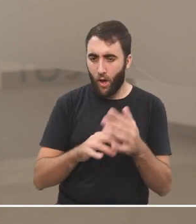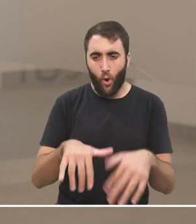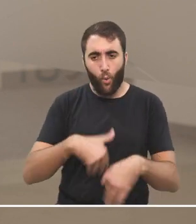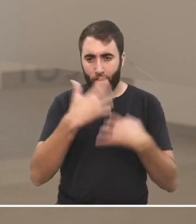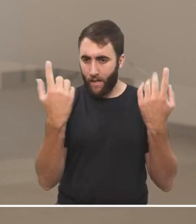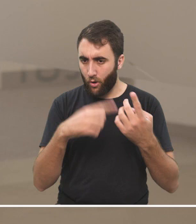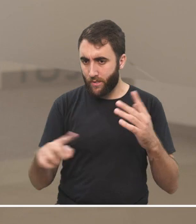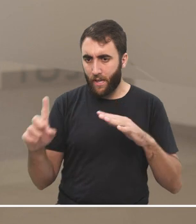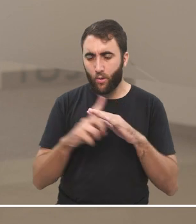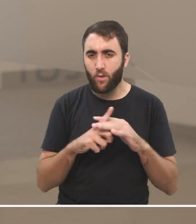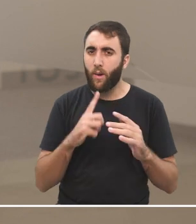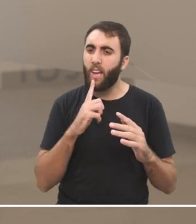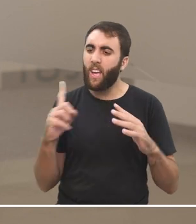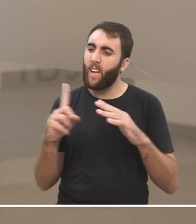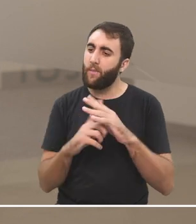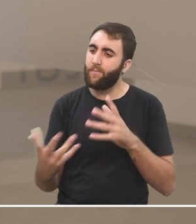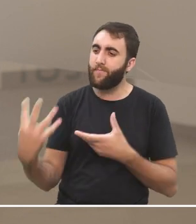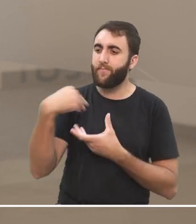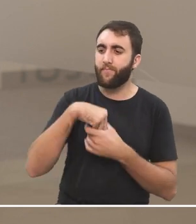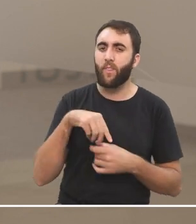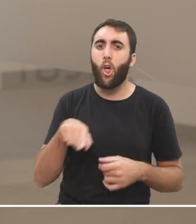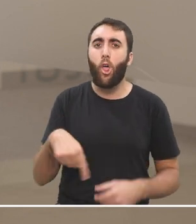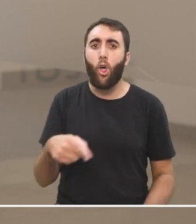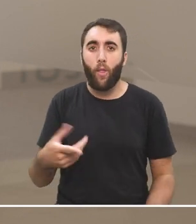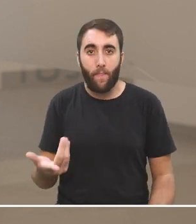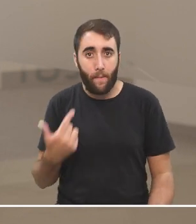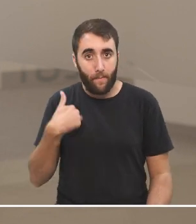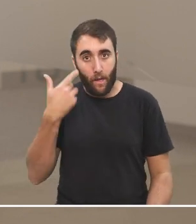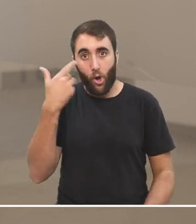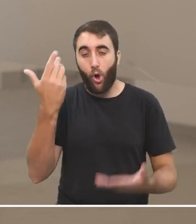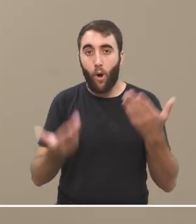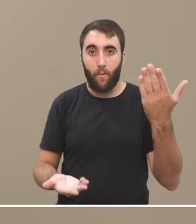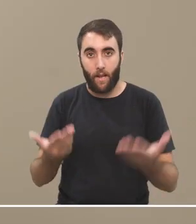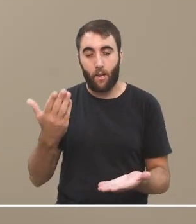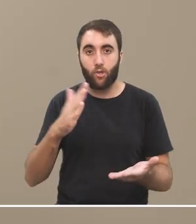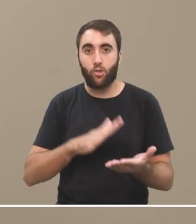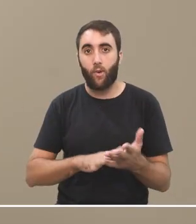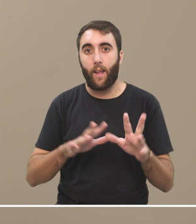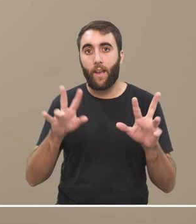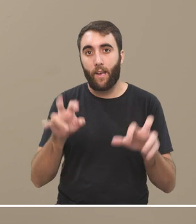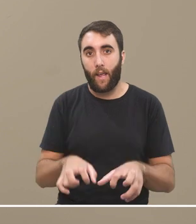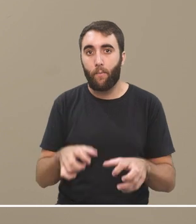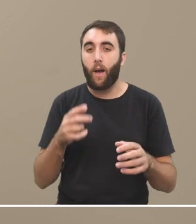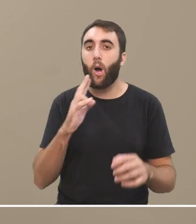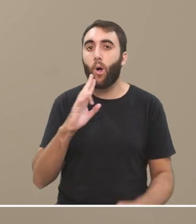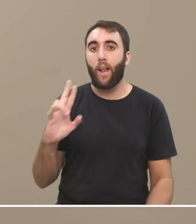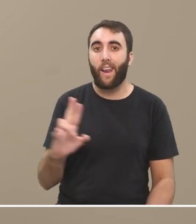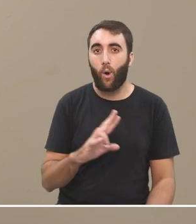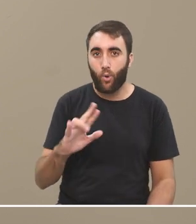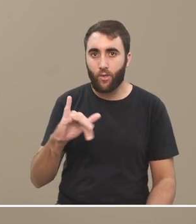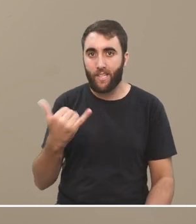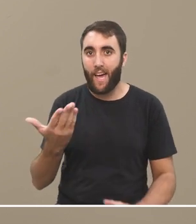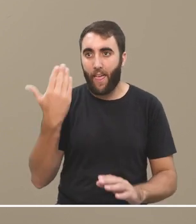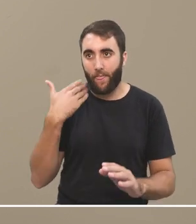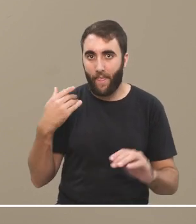tipo que sea. Y se me ocurre compararlo un poco con los recursos que se